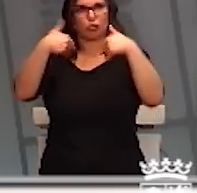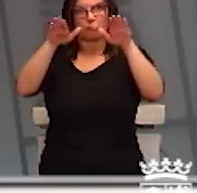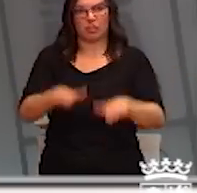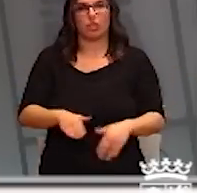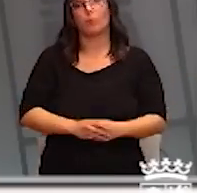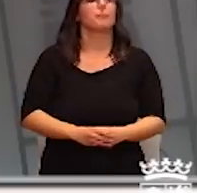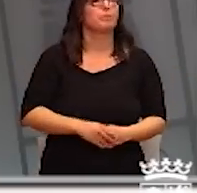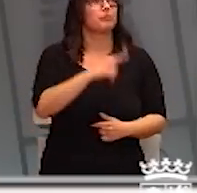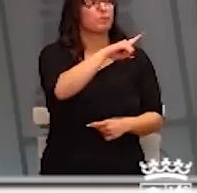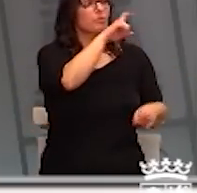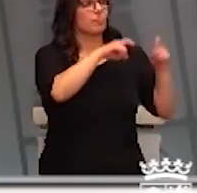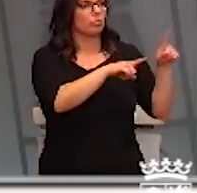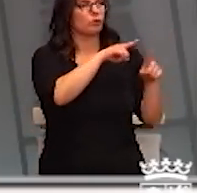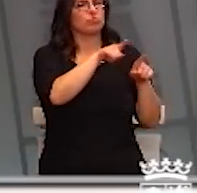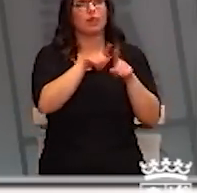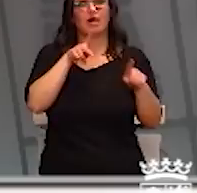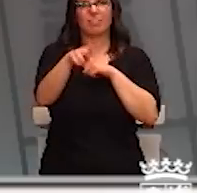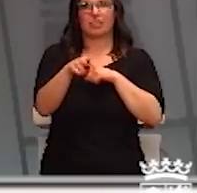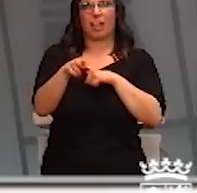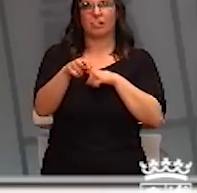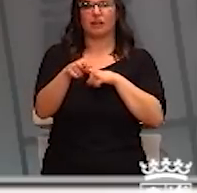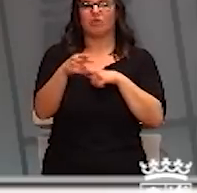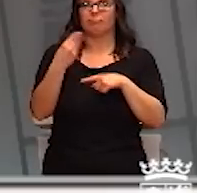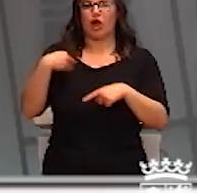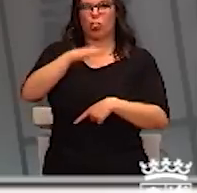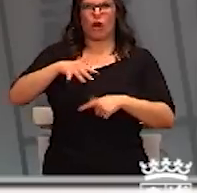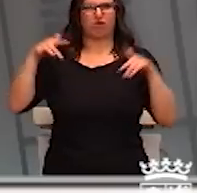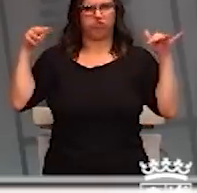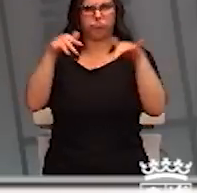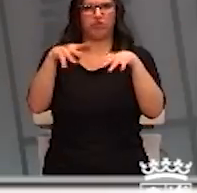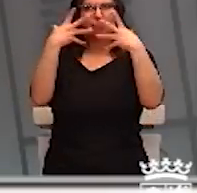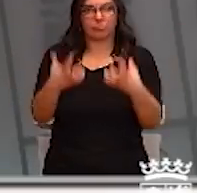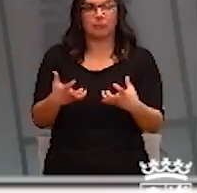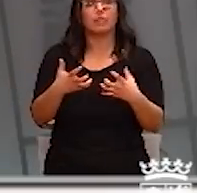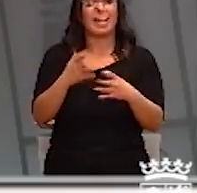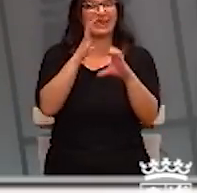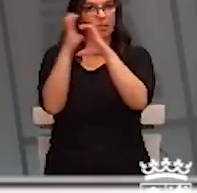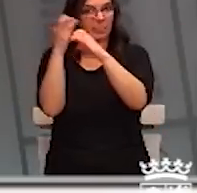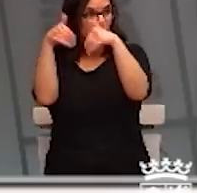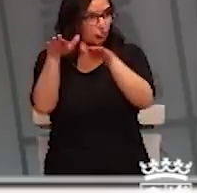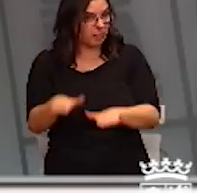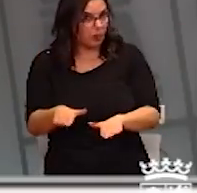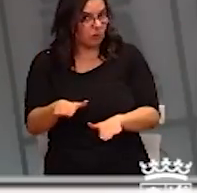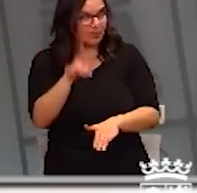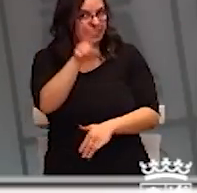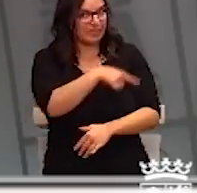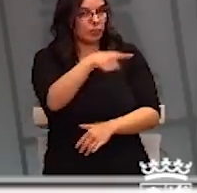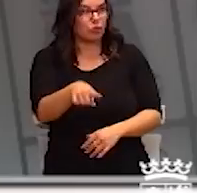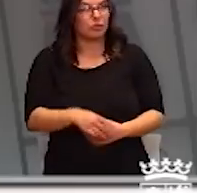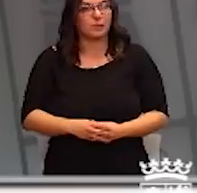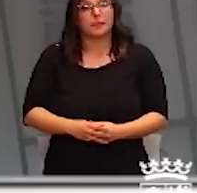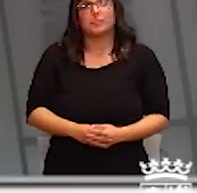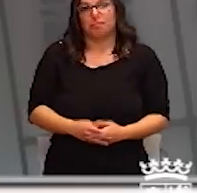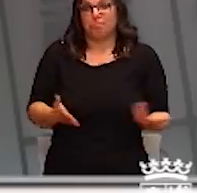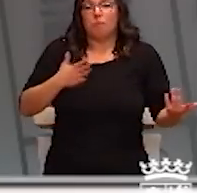de evitar espacios concurridos donde no se pueda mantener la distancia de seguridad. ¿Se va a suspender la Semana Santa, las actividades de la Semana Santa? Pues es